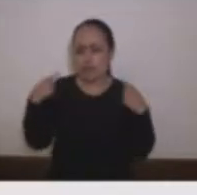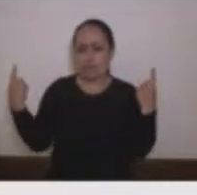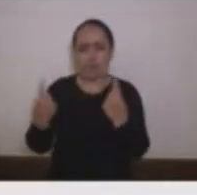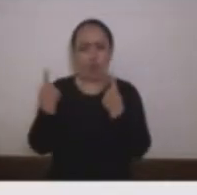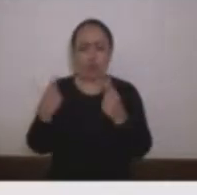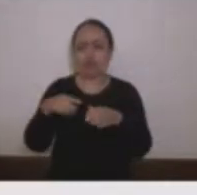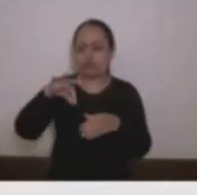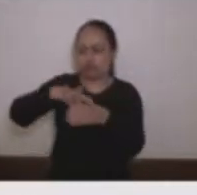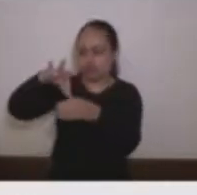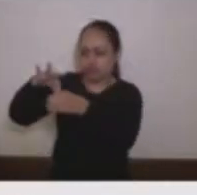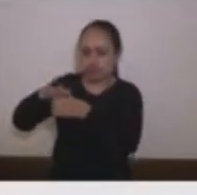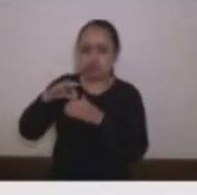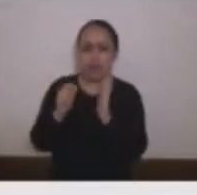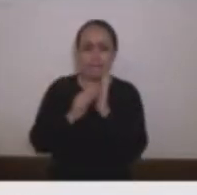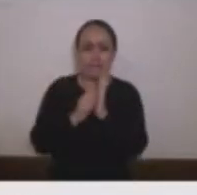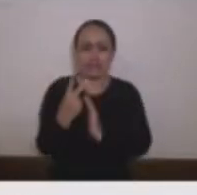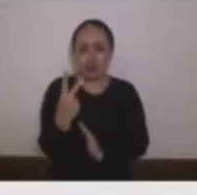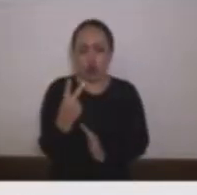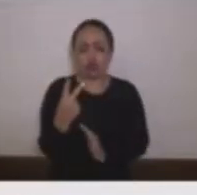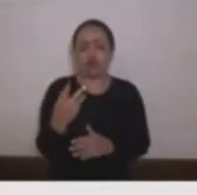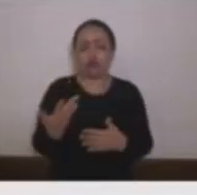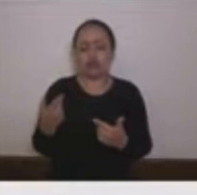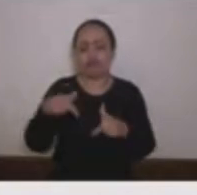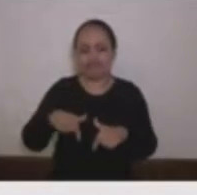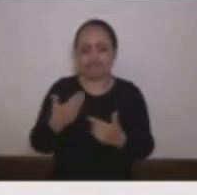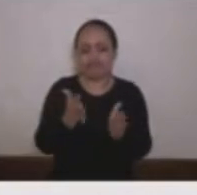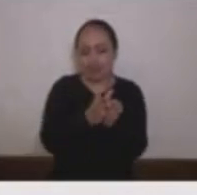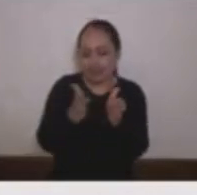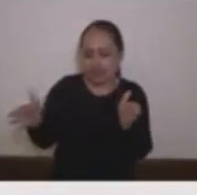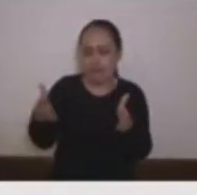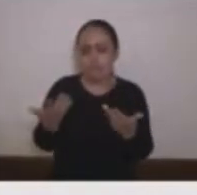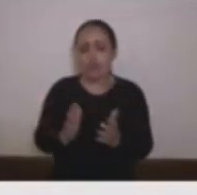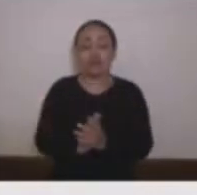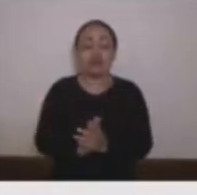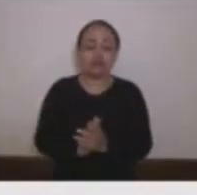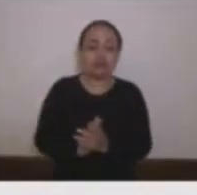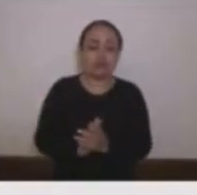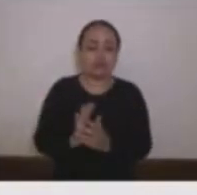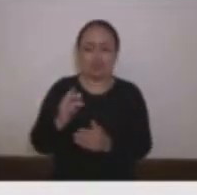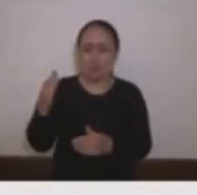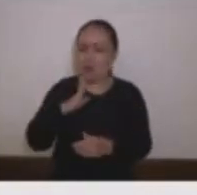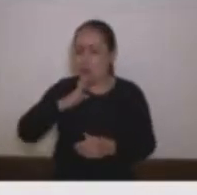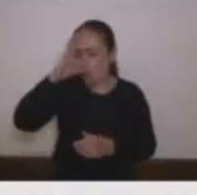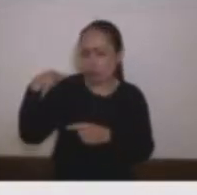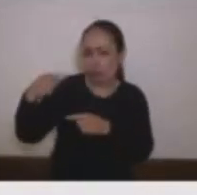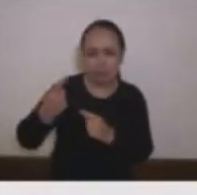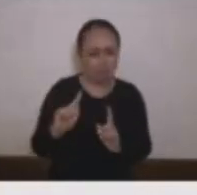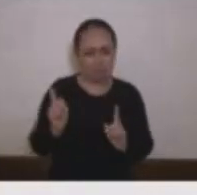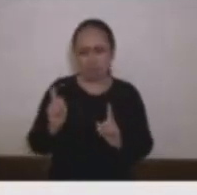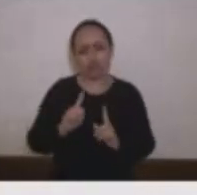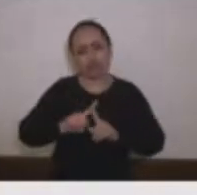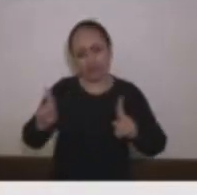escoger dos veces Contralor en un mismo periodo sin duda es un hecho atípico que es el resultado del rediseño institucional con el que se ha